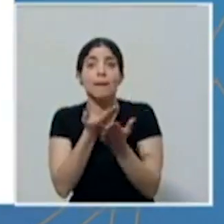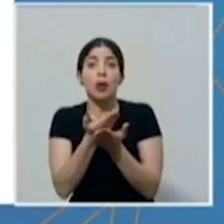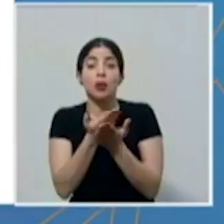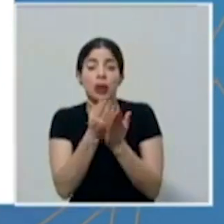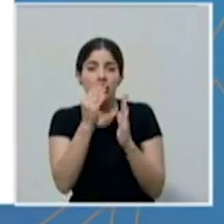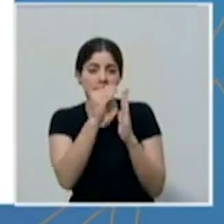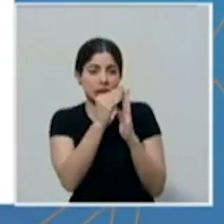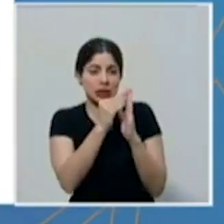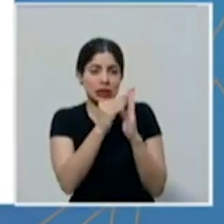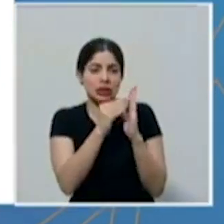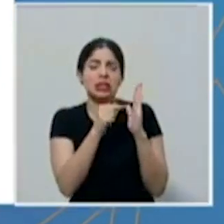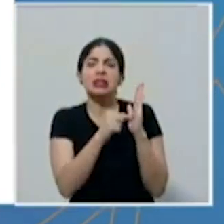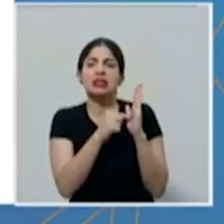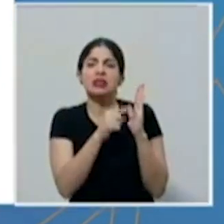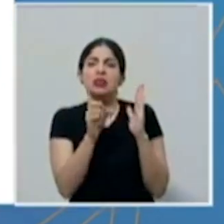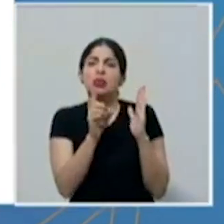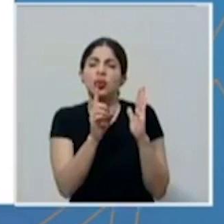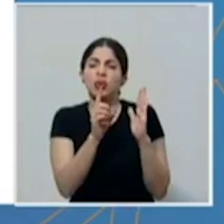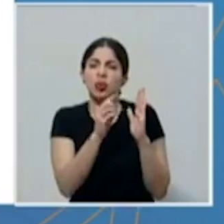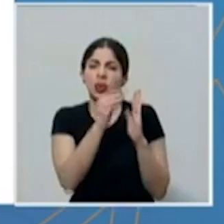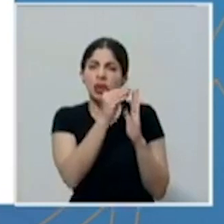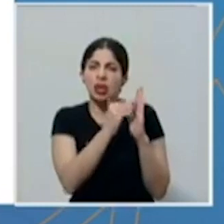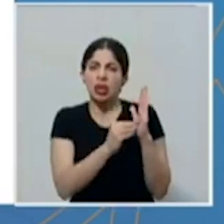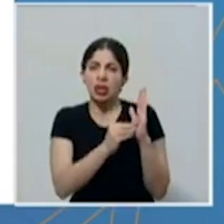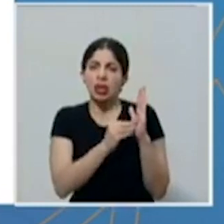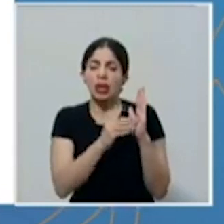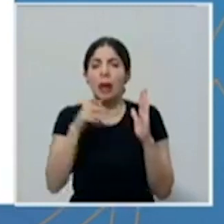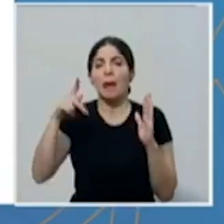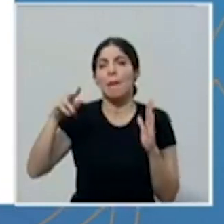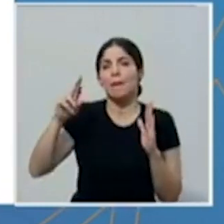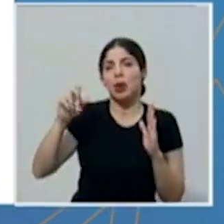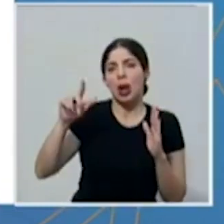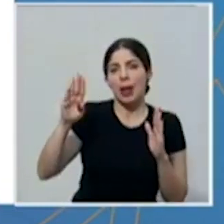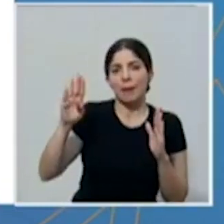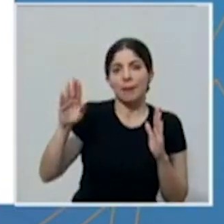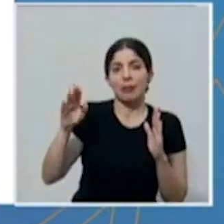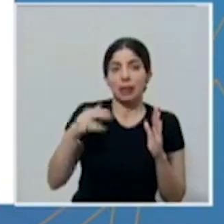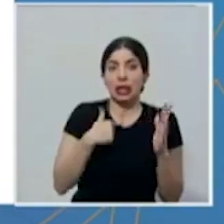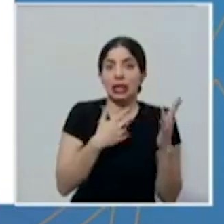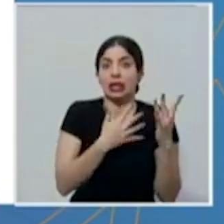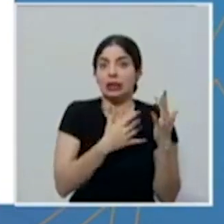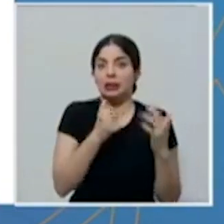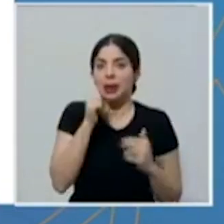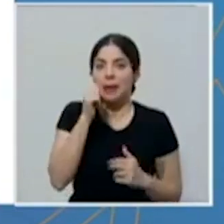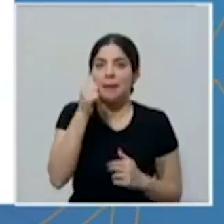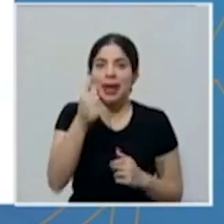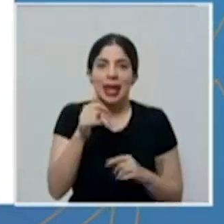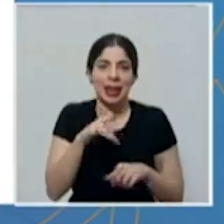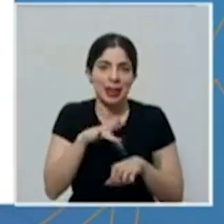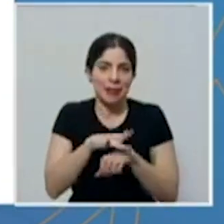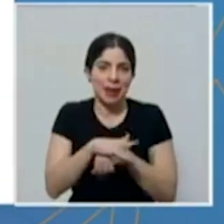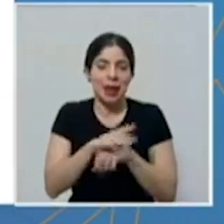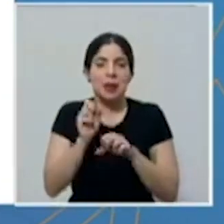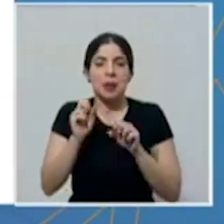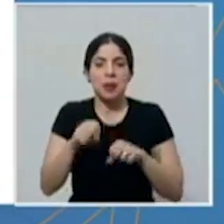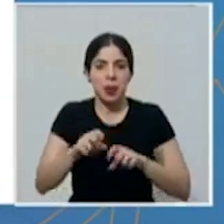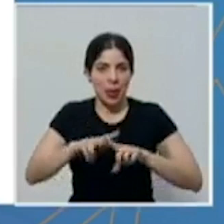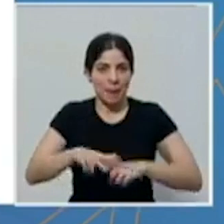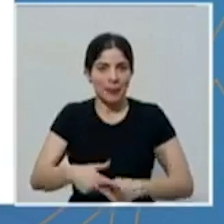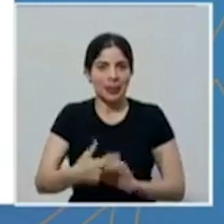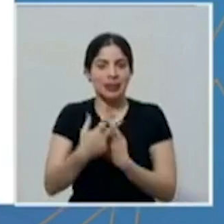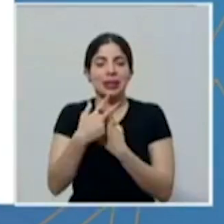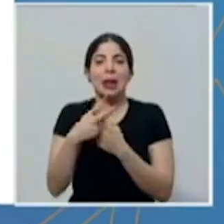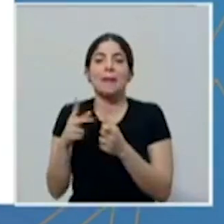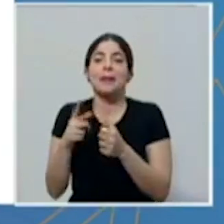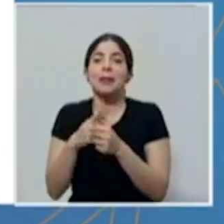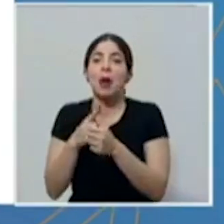inscrito en la PRODAO. Así que esperaríamos que ya mañana temprano podamos iniciar con